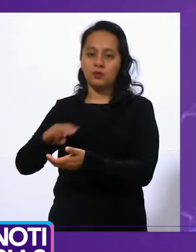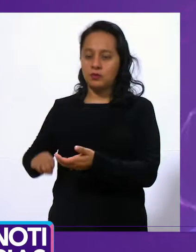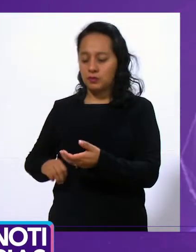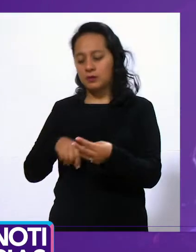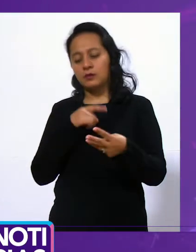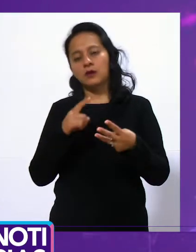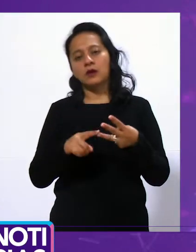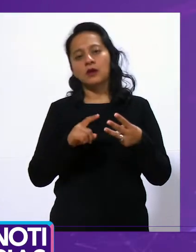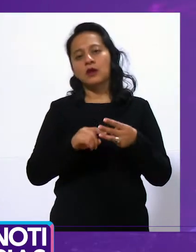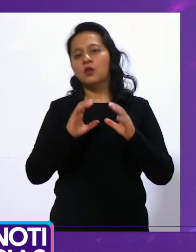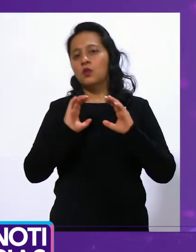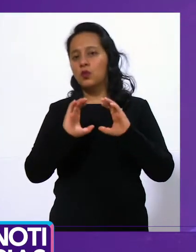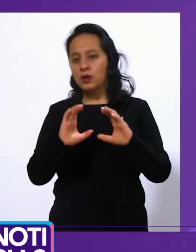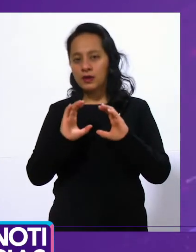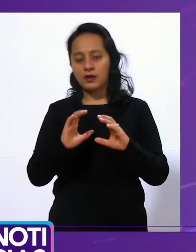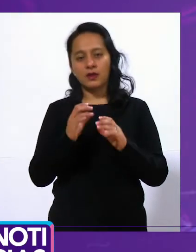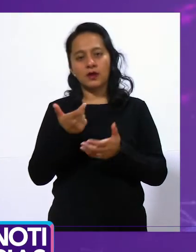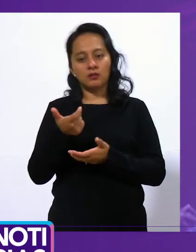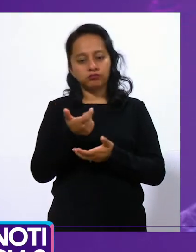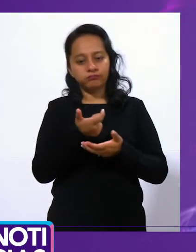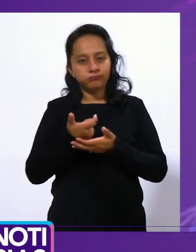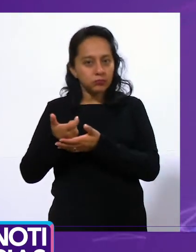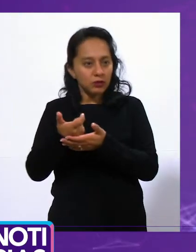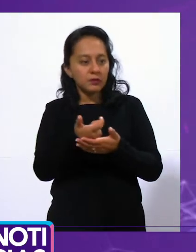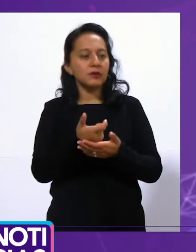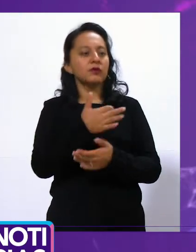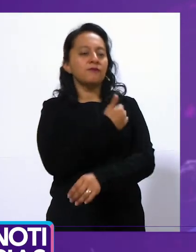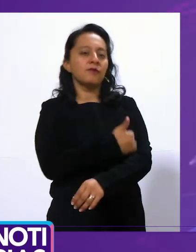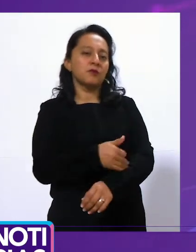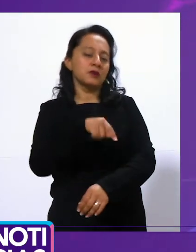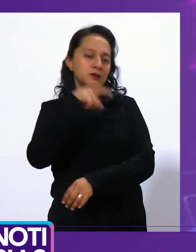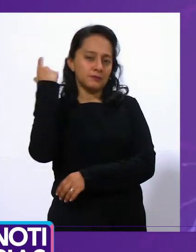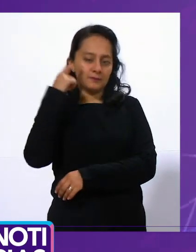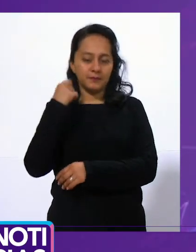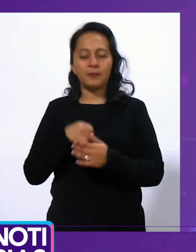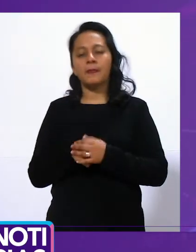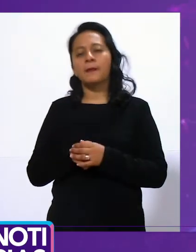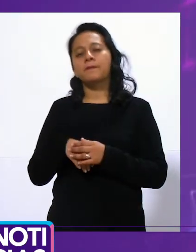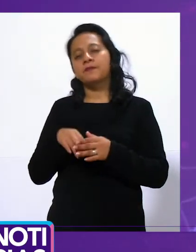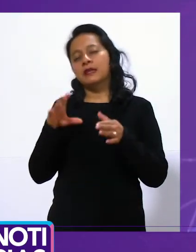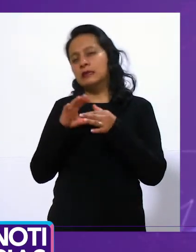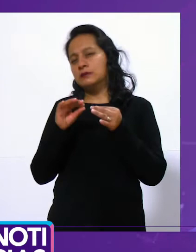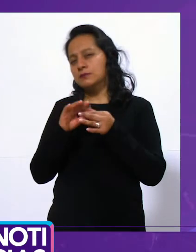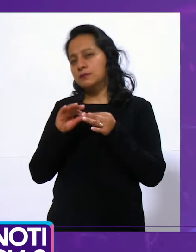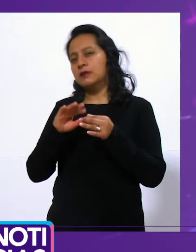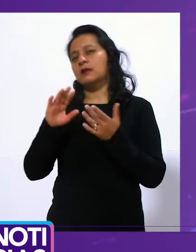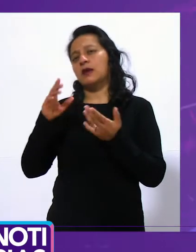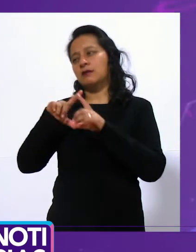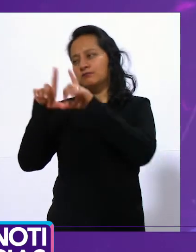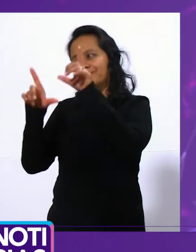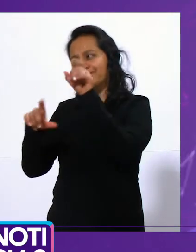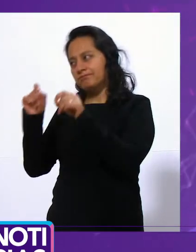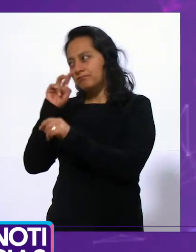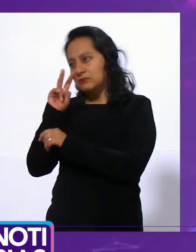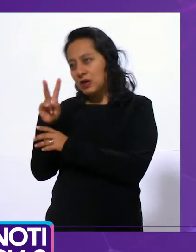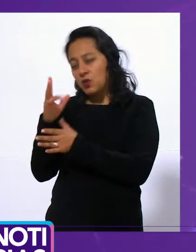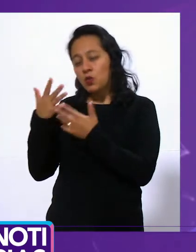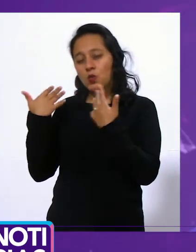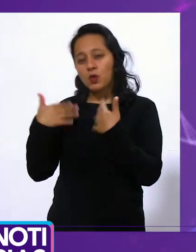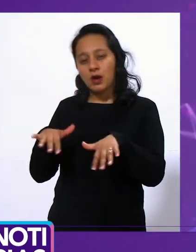económica, por lo que no le afectará la recesión. Yo les diría que el dinamismo del municipio de Querétaro,